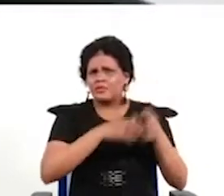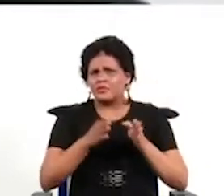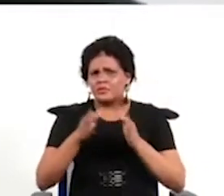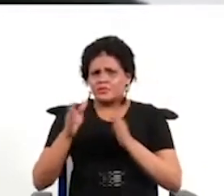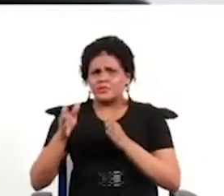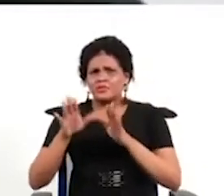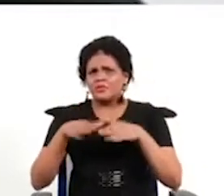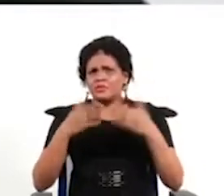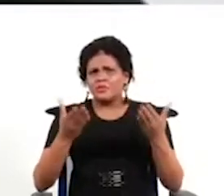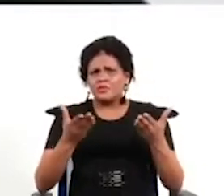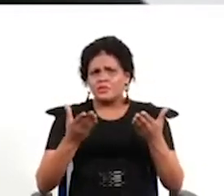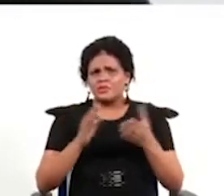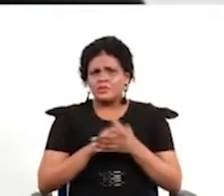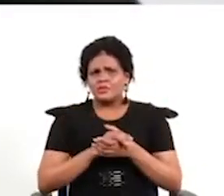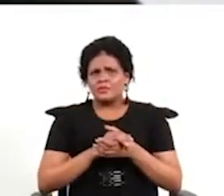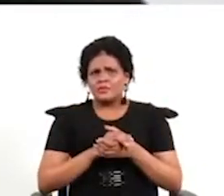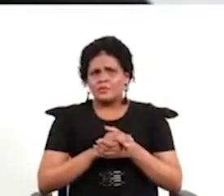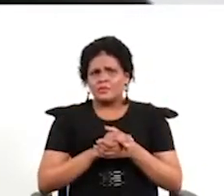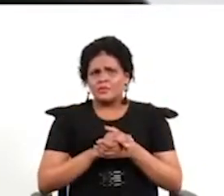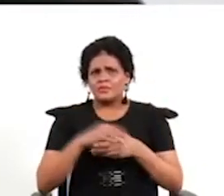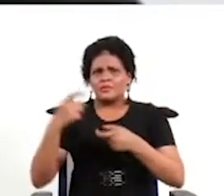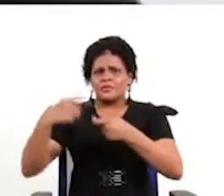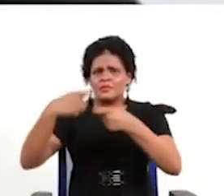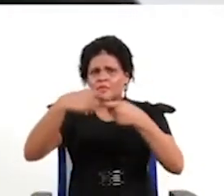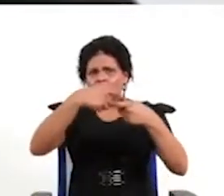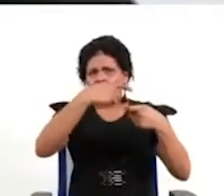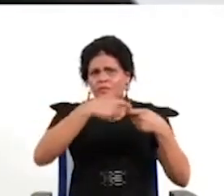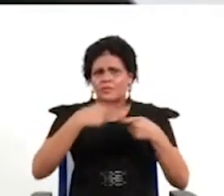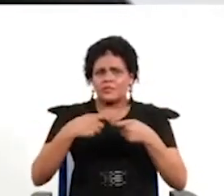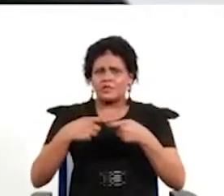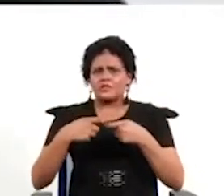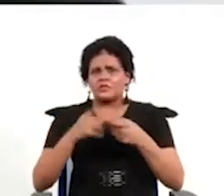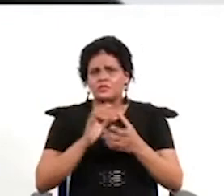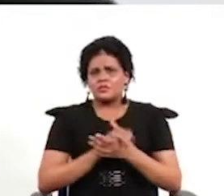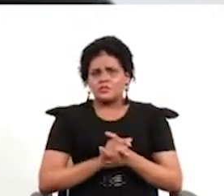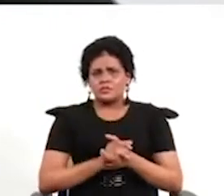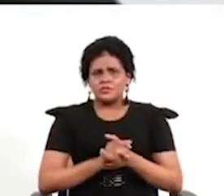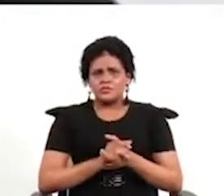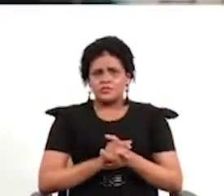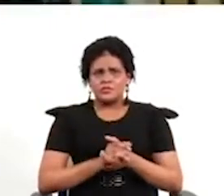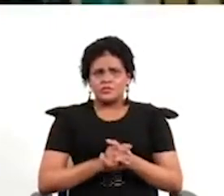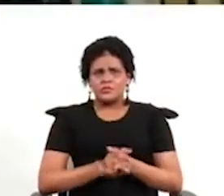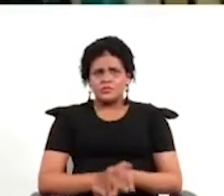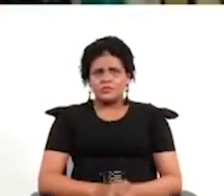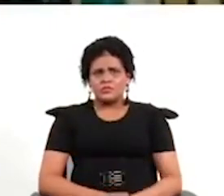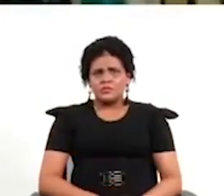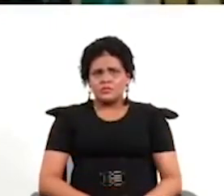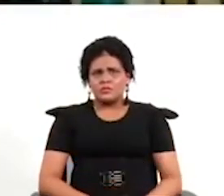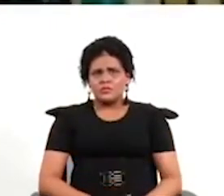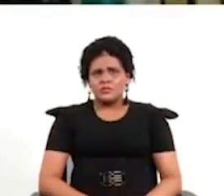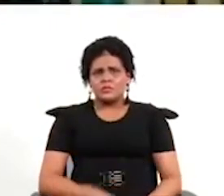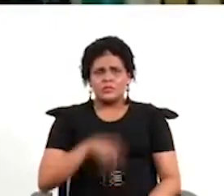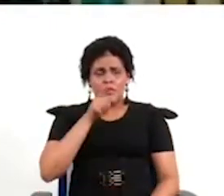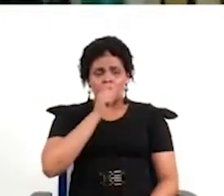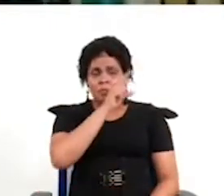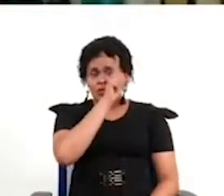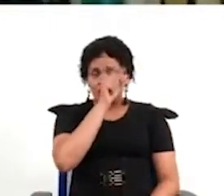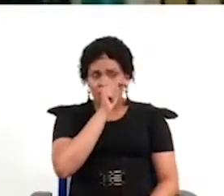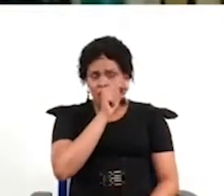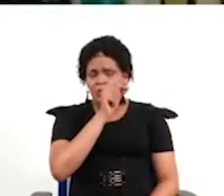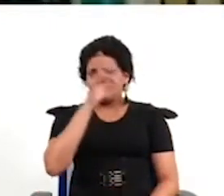y procedimientos en la participación en los momentos constituyentes? Es una pregunta excelente